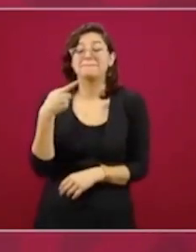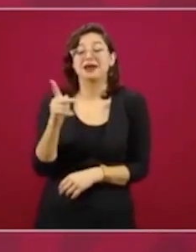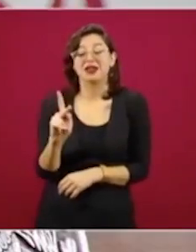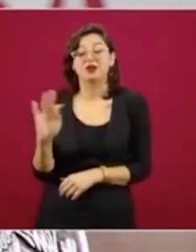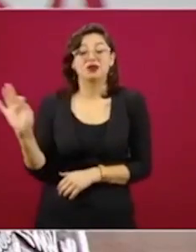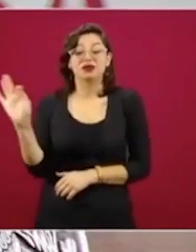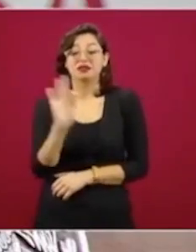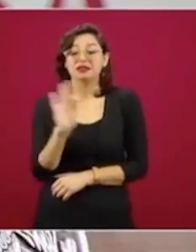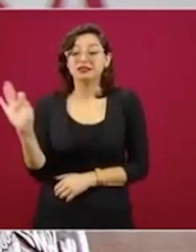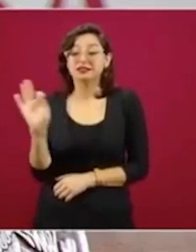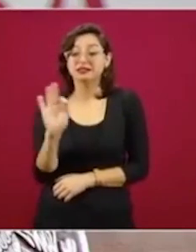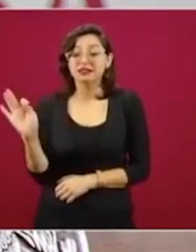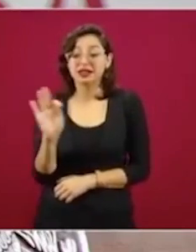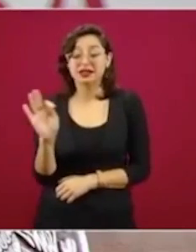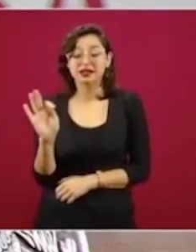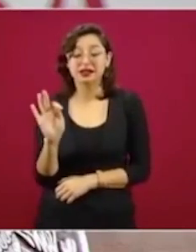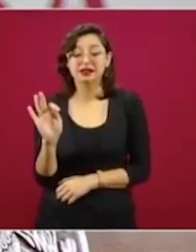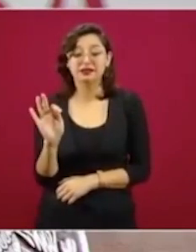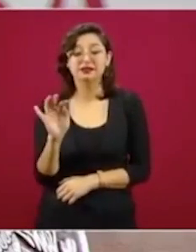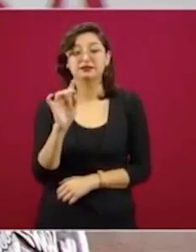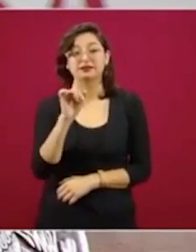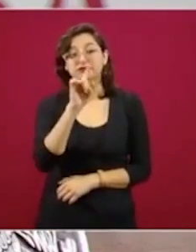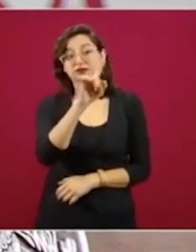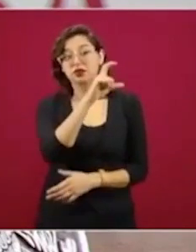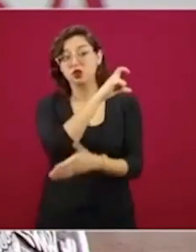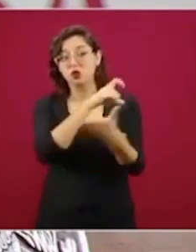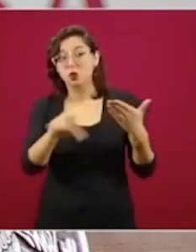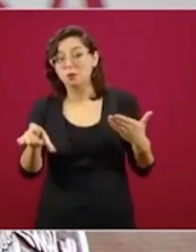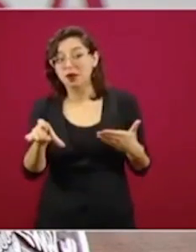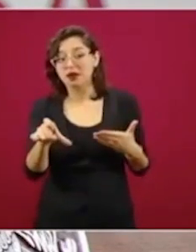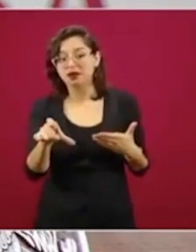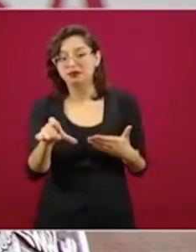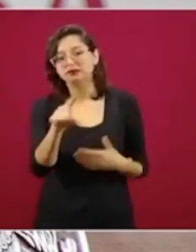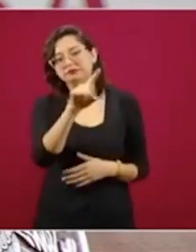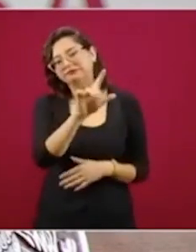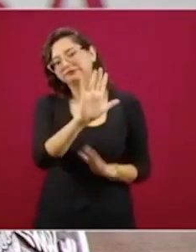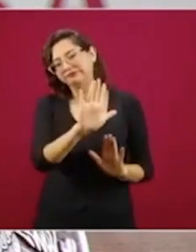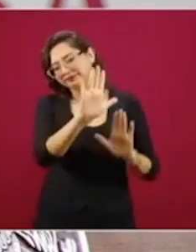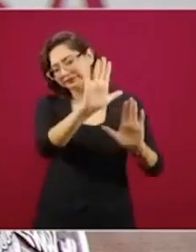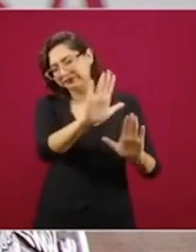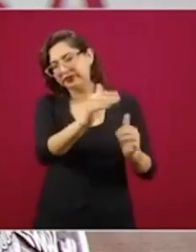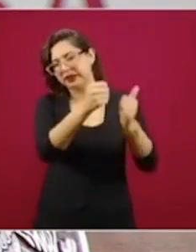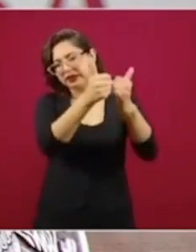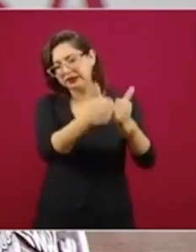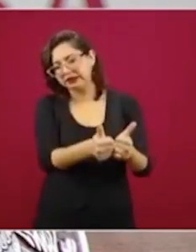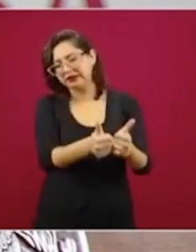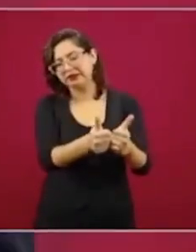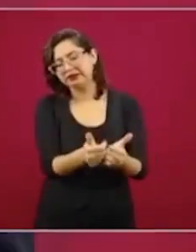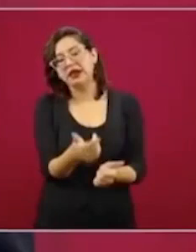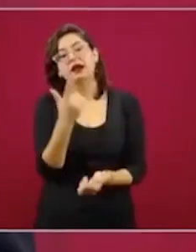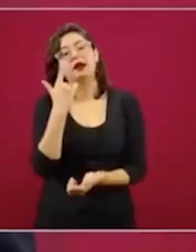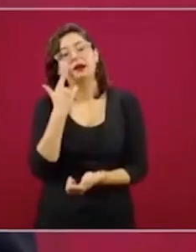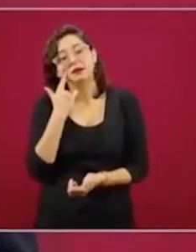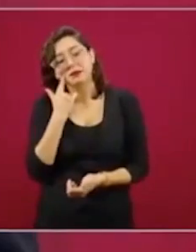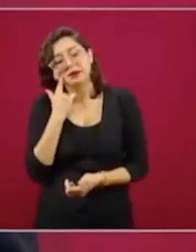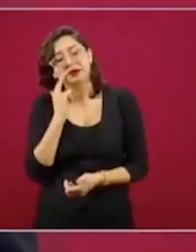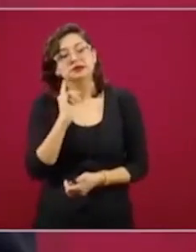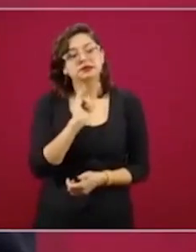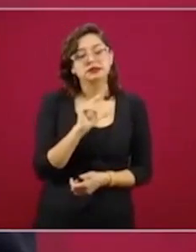se va a dejar unos días para ver si se concreta